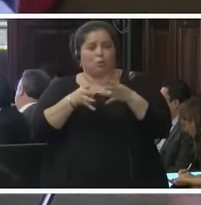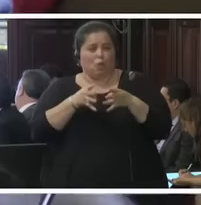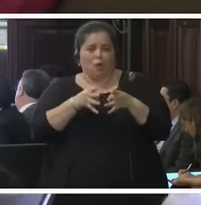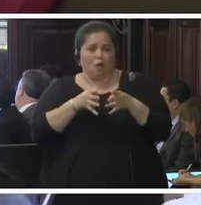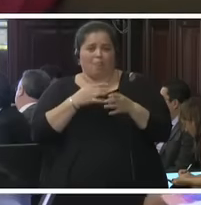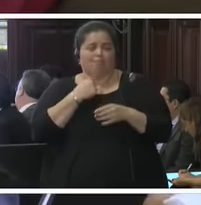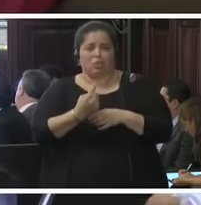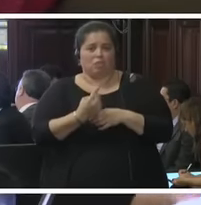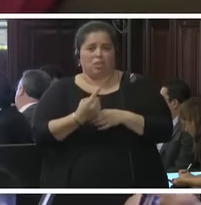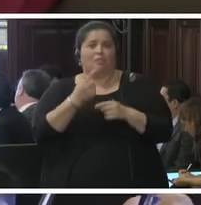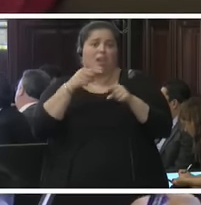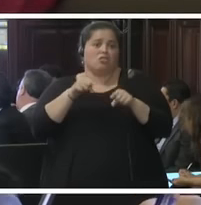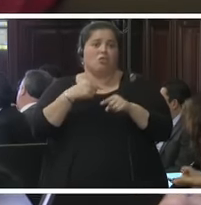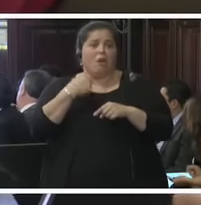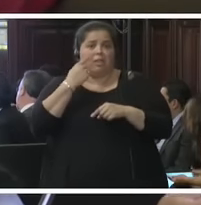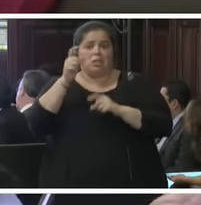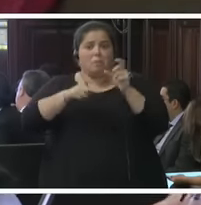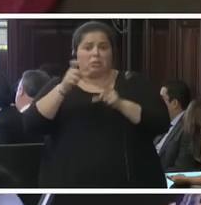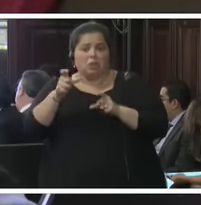y cuando sale, son diferentes.